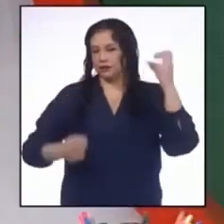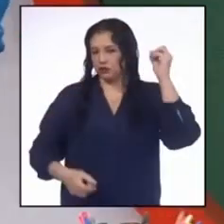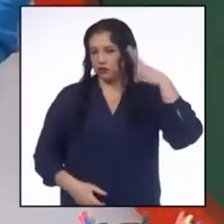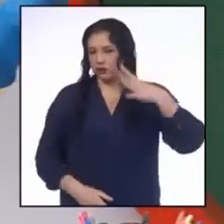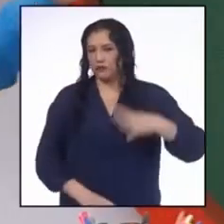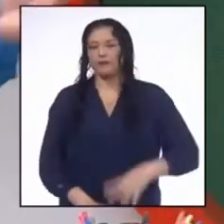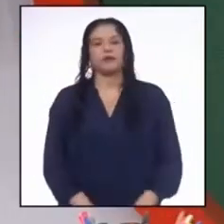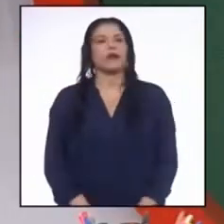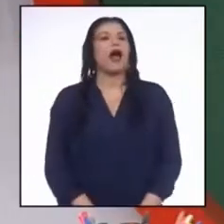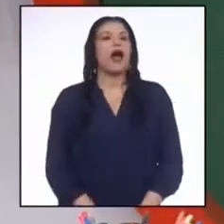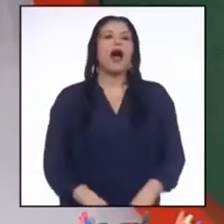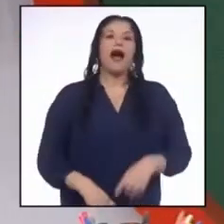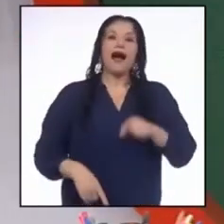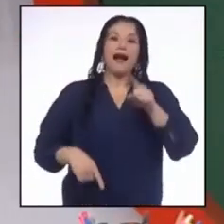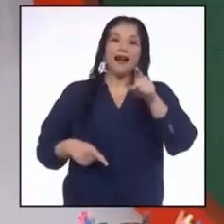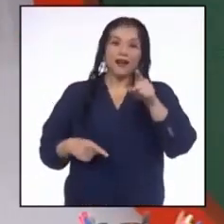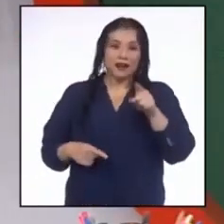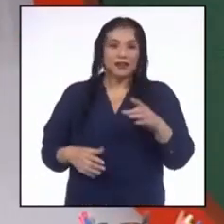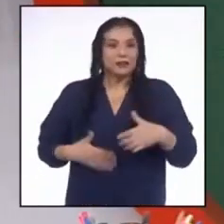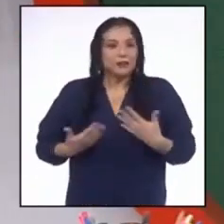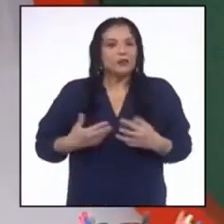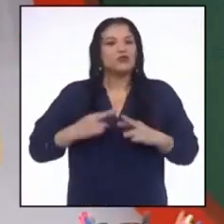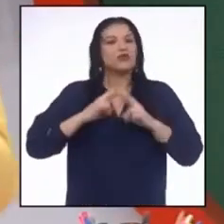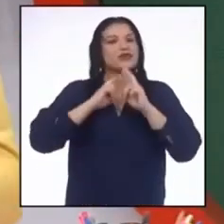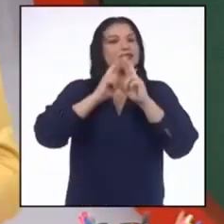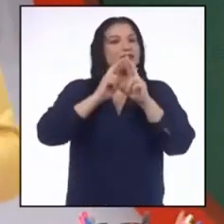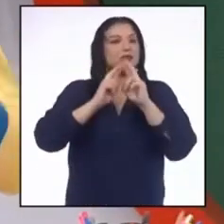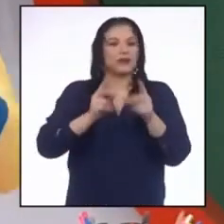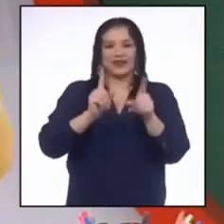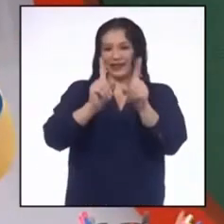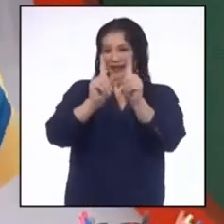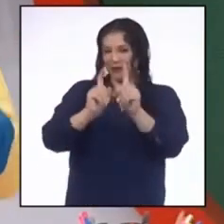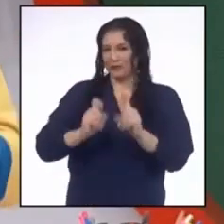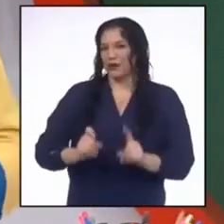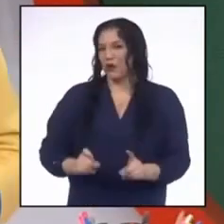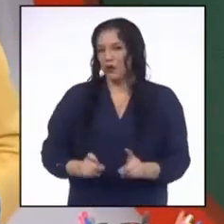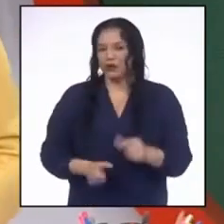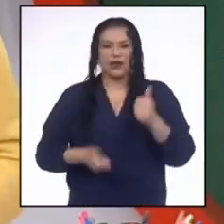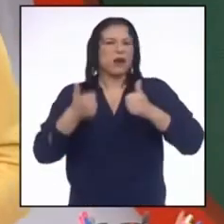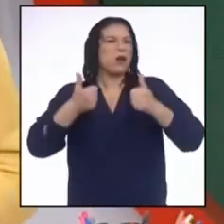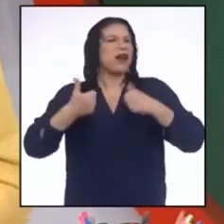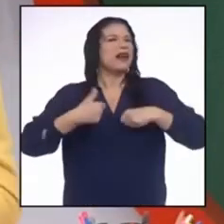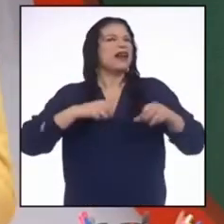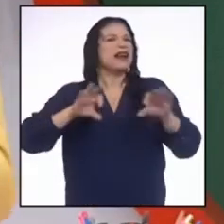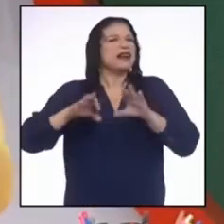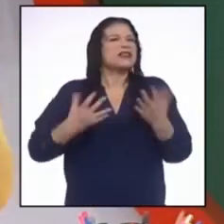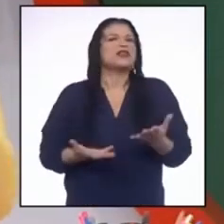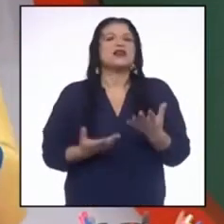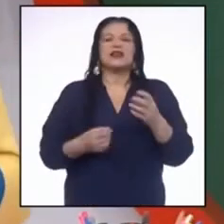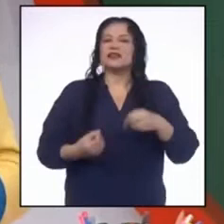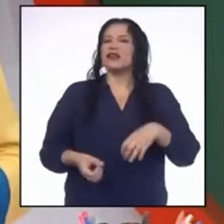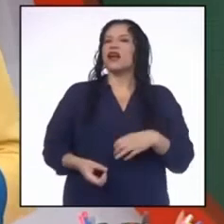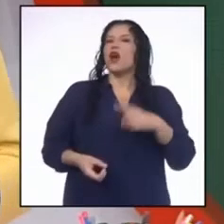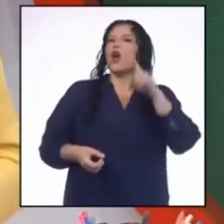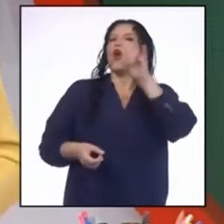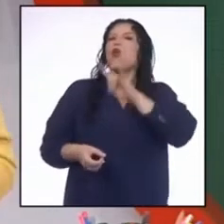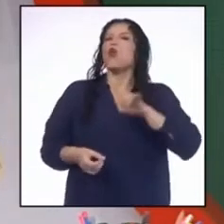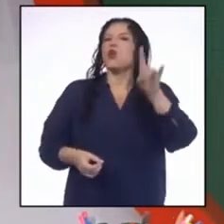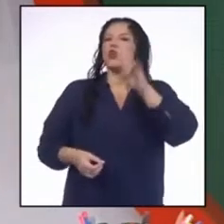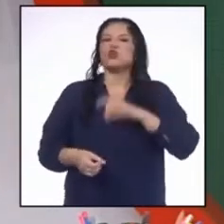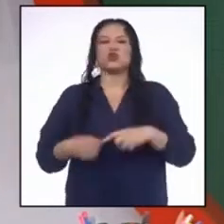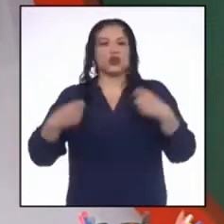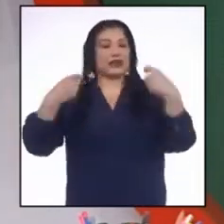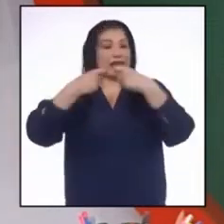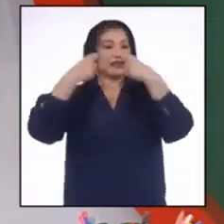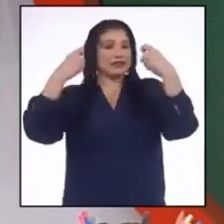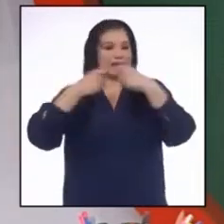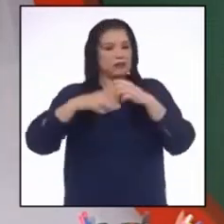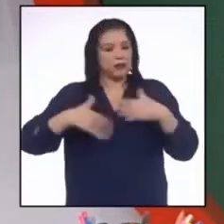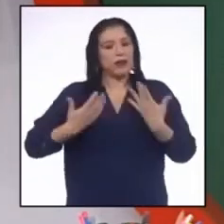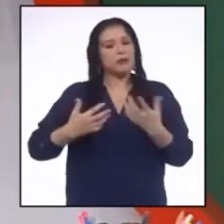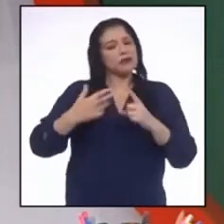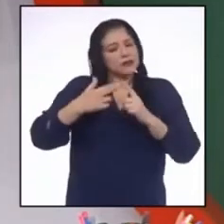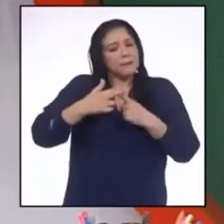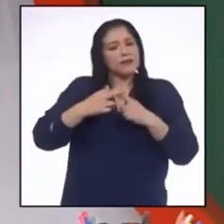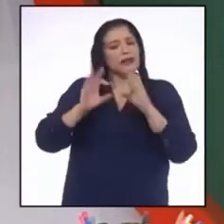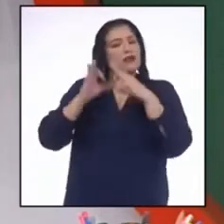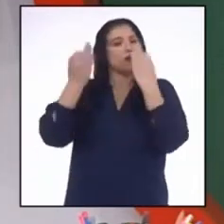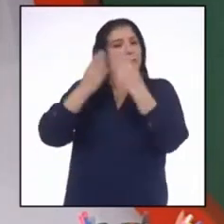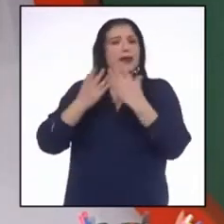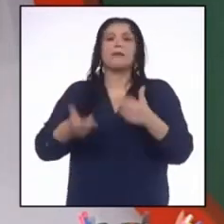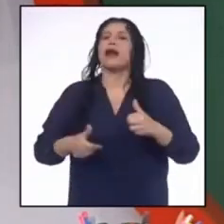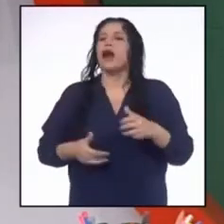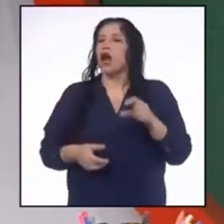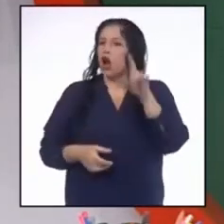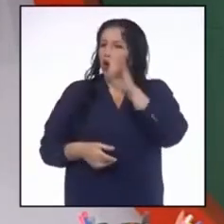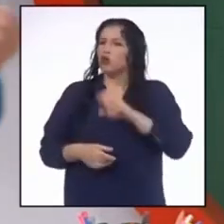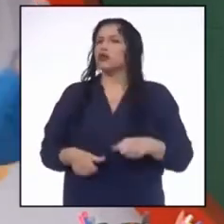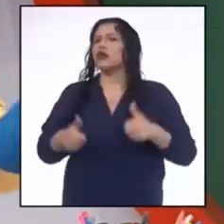Y con eso, daremos respuesta a la pregunta, ¿qué prácticas de consumo de electricidad podemos iniciar en nuestra familia para hacer